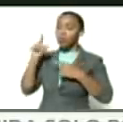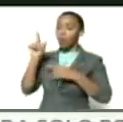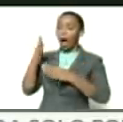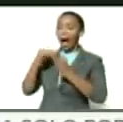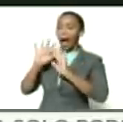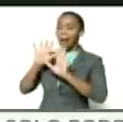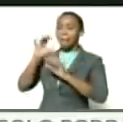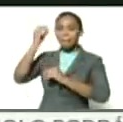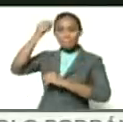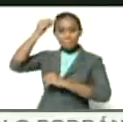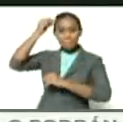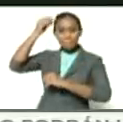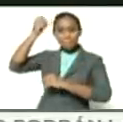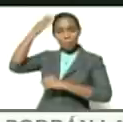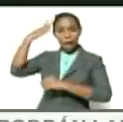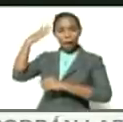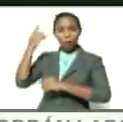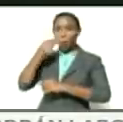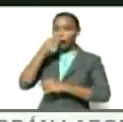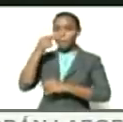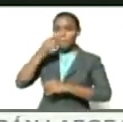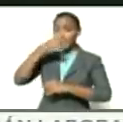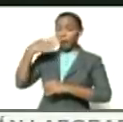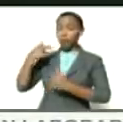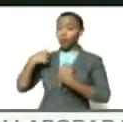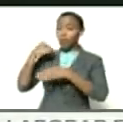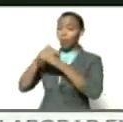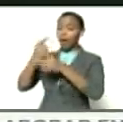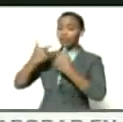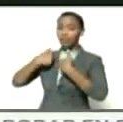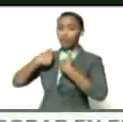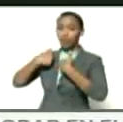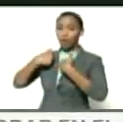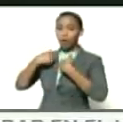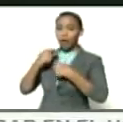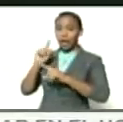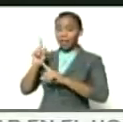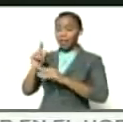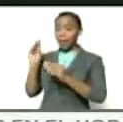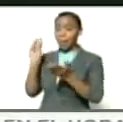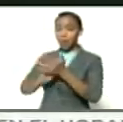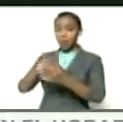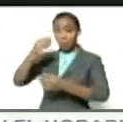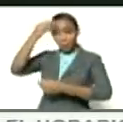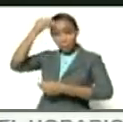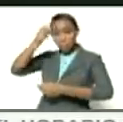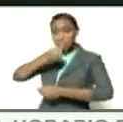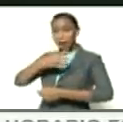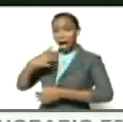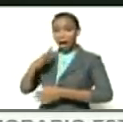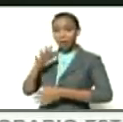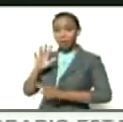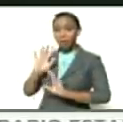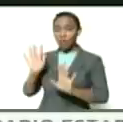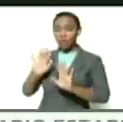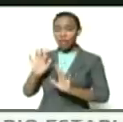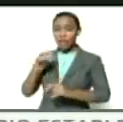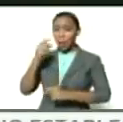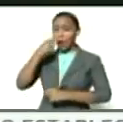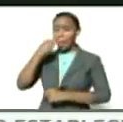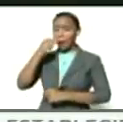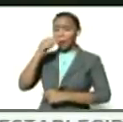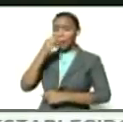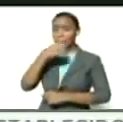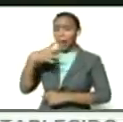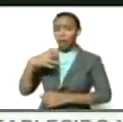blanquecino sus bigotes blanquecinos como yo Pedro se nos está poniendo el pelo blanco Pedro y los bigotes